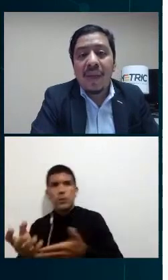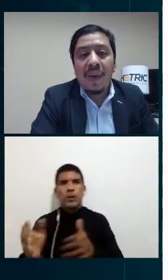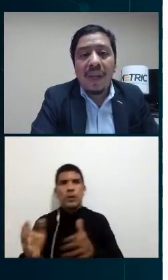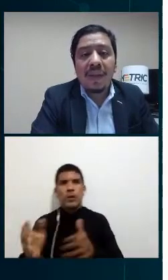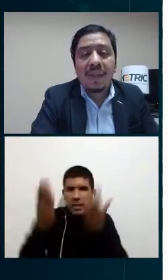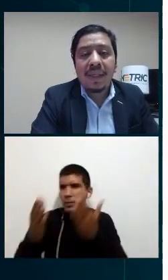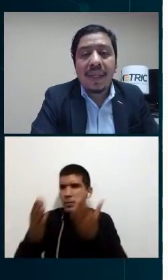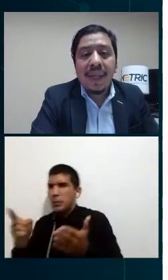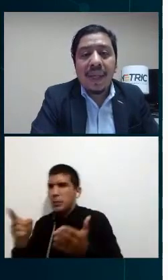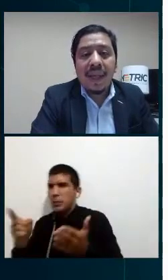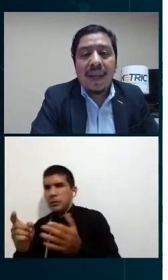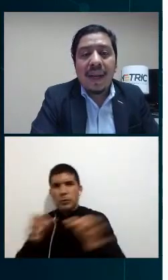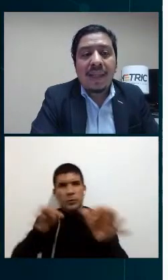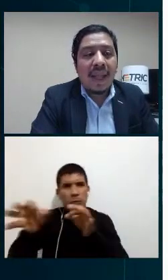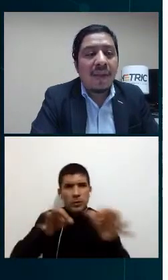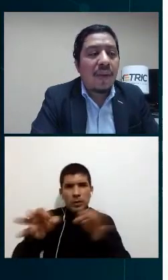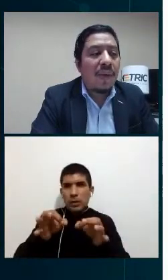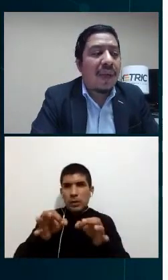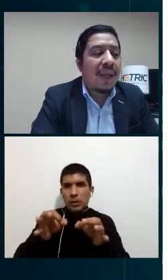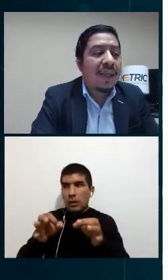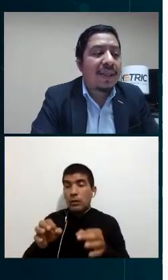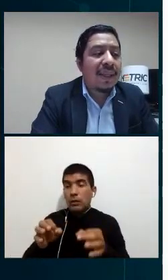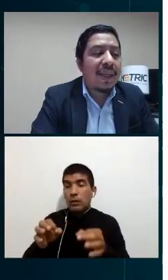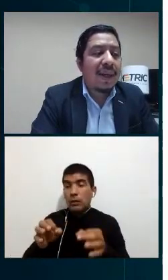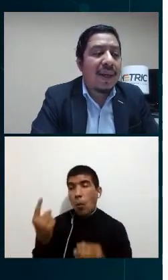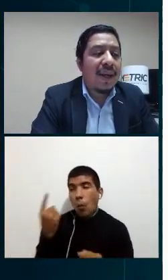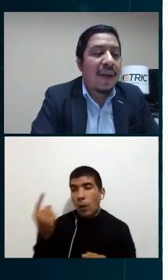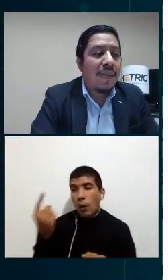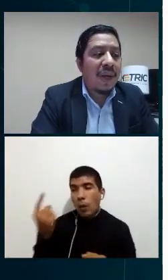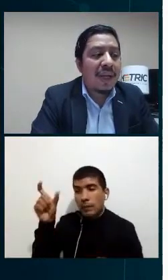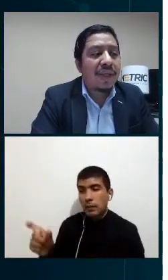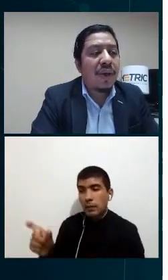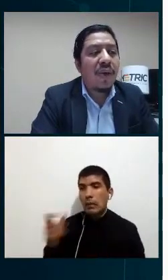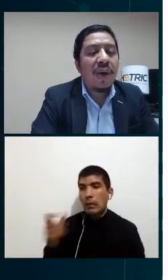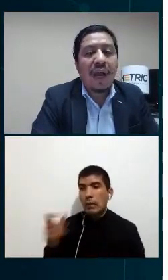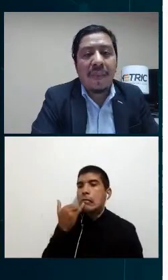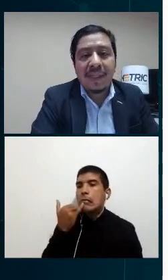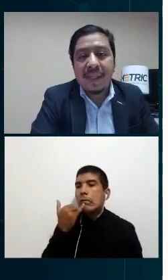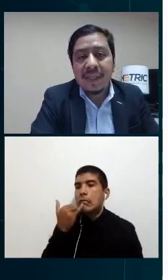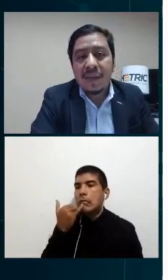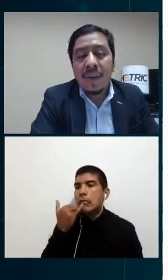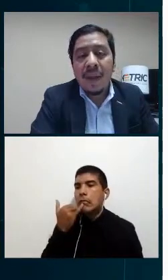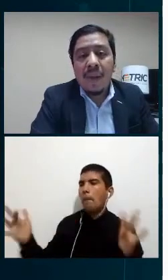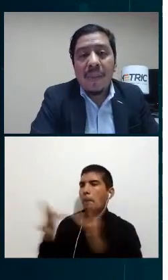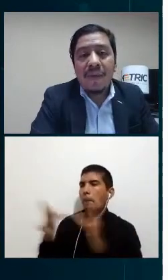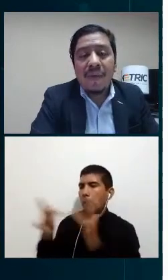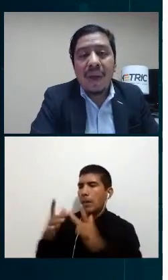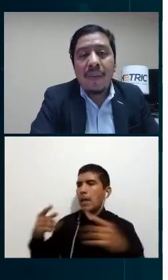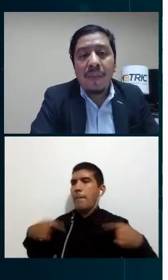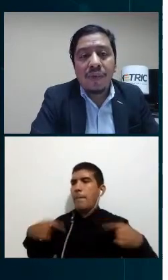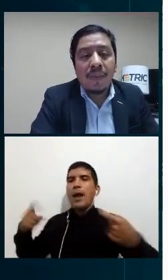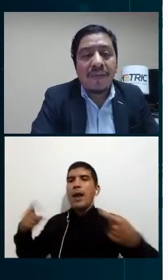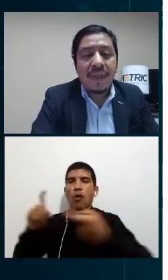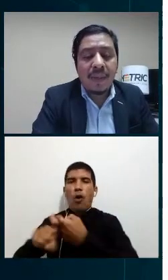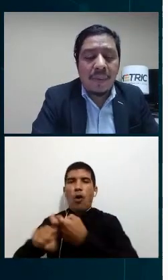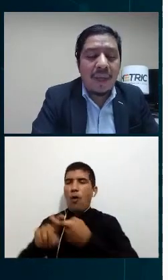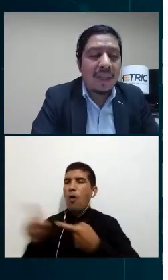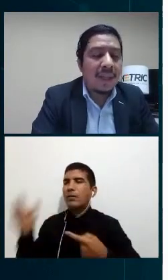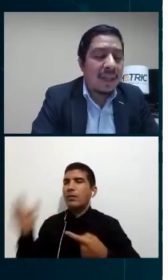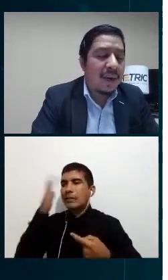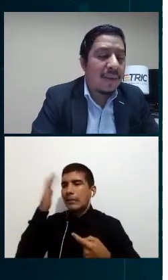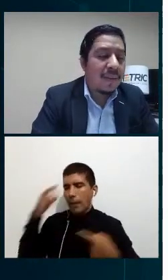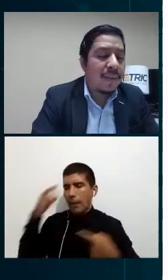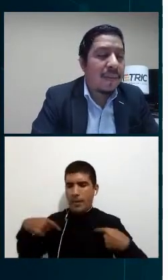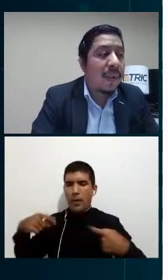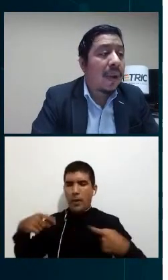hablaba en español entonces tanto lo que es la comunicación la capacitación pues fue mucho más fácil